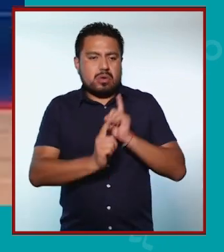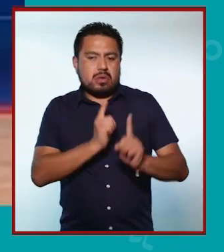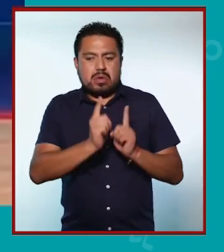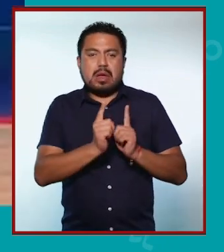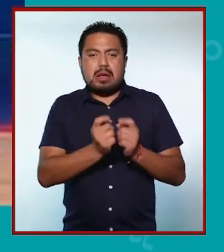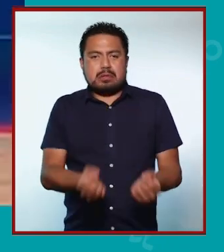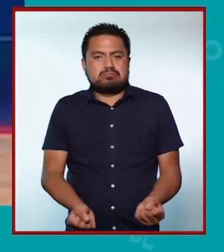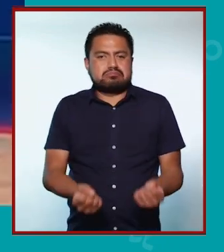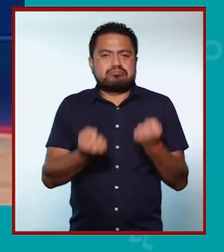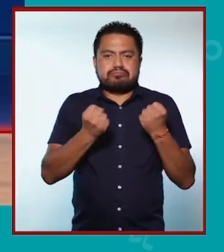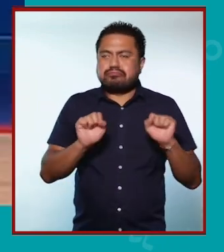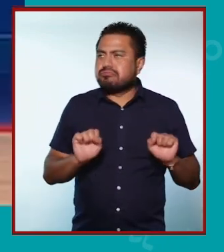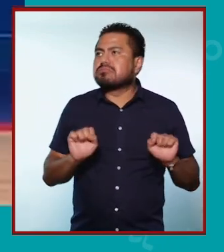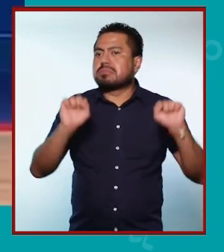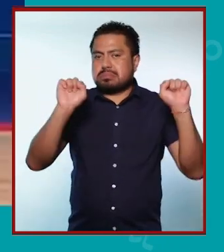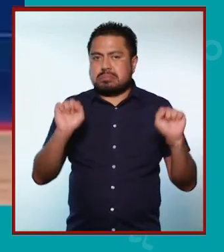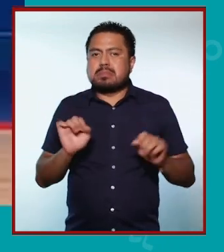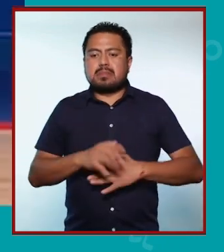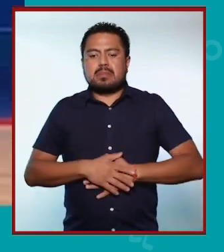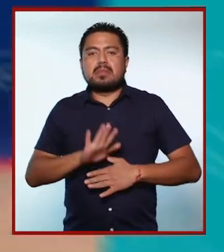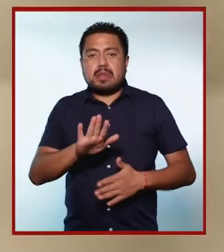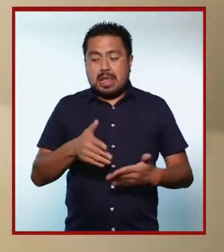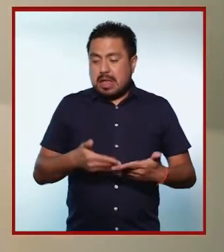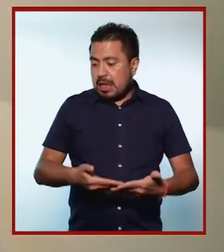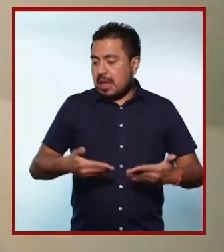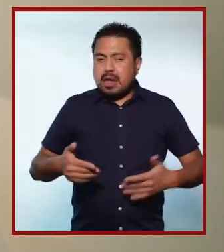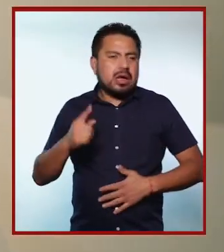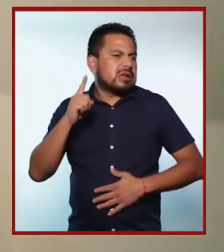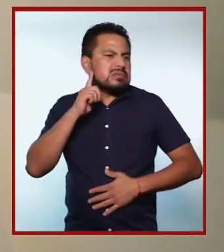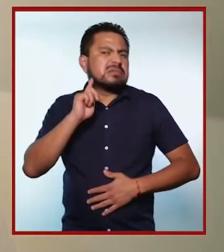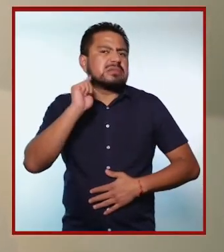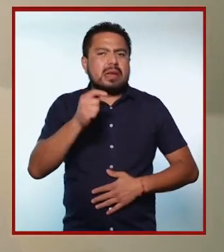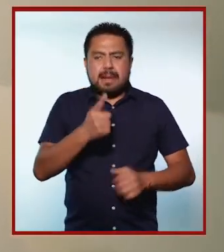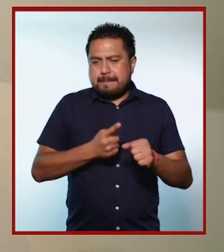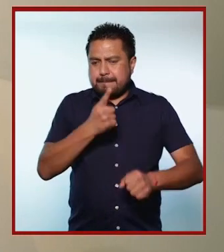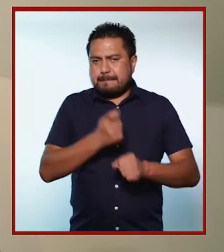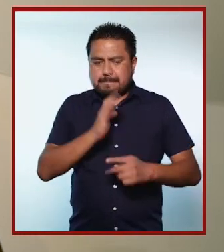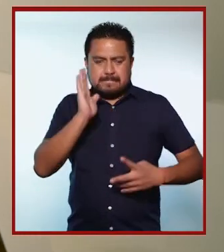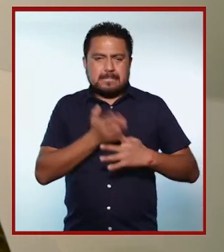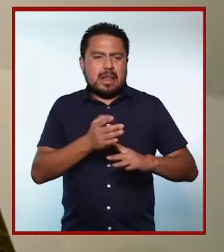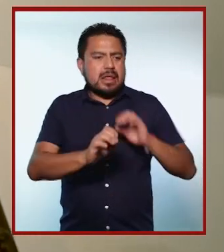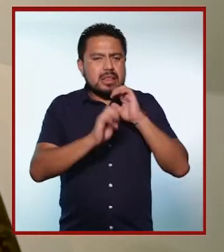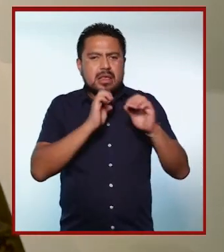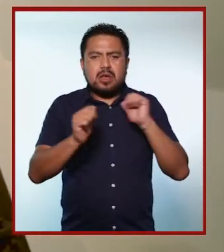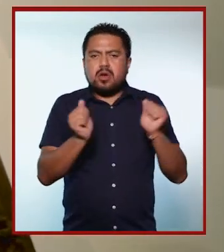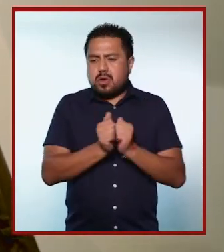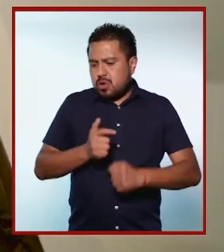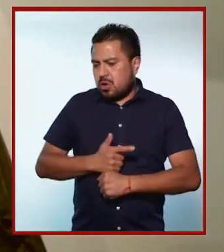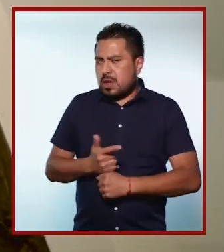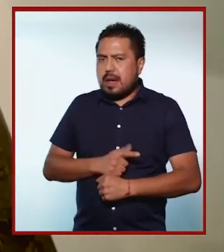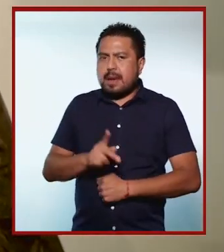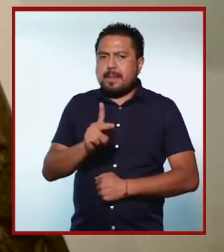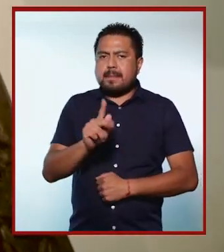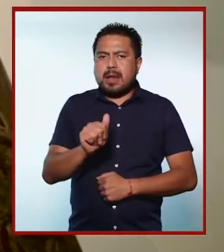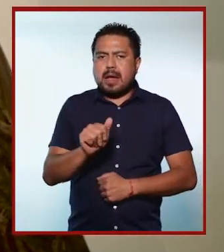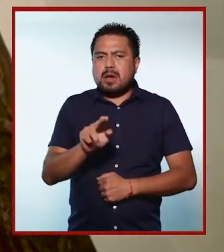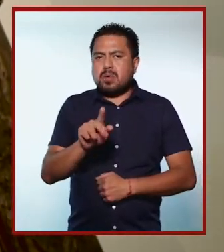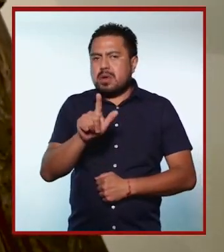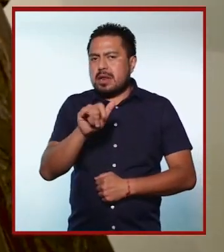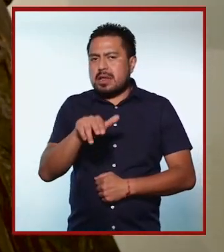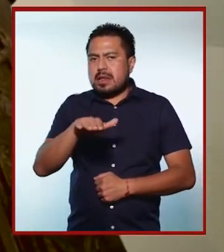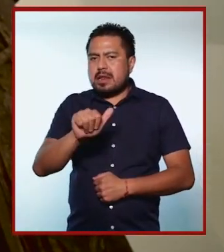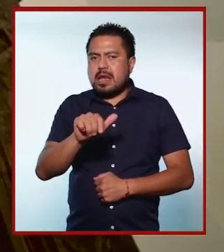en el deporte, halterofilia o levantamiento de pesas. A continuación, escucharemos la primera parte de la entrevista con la licenciada